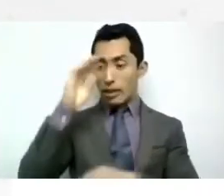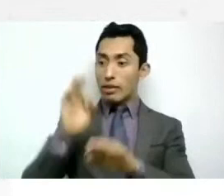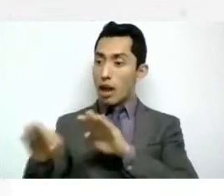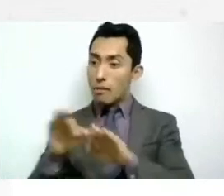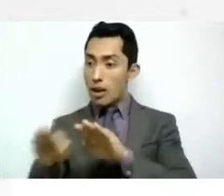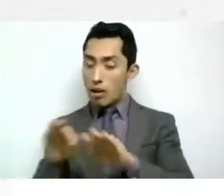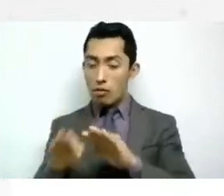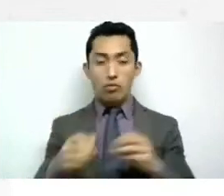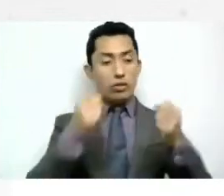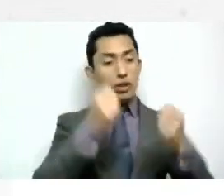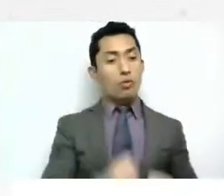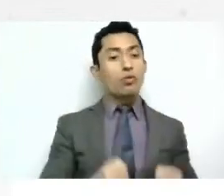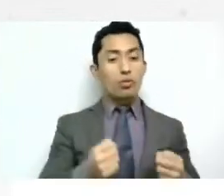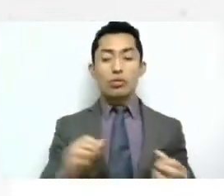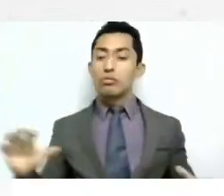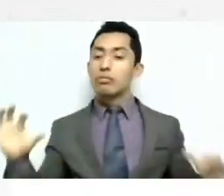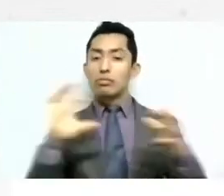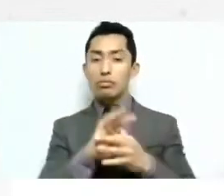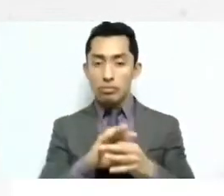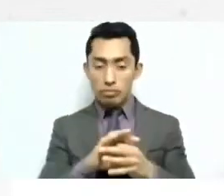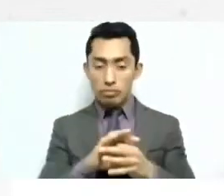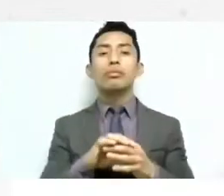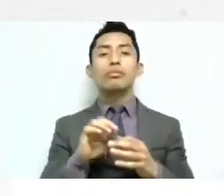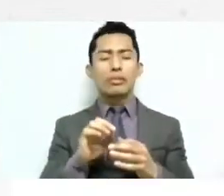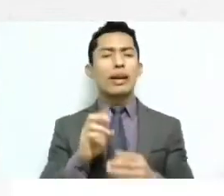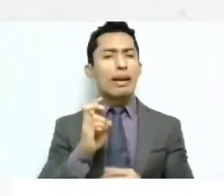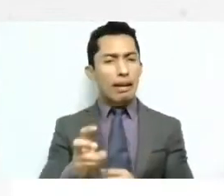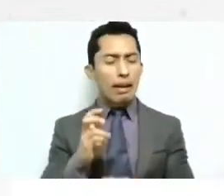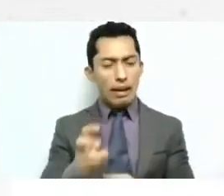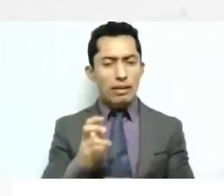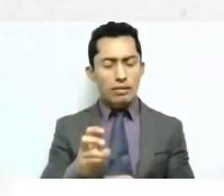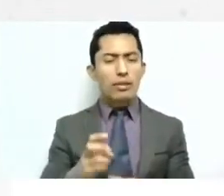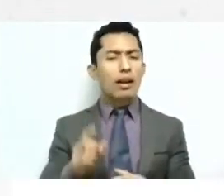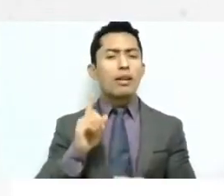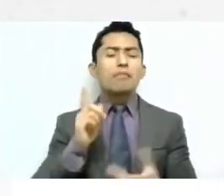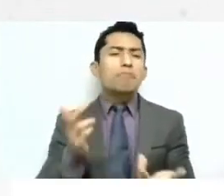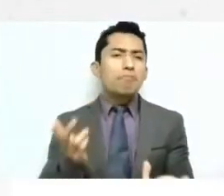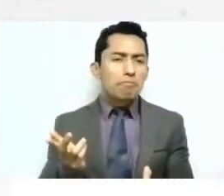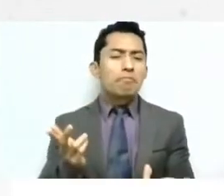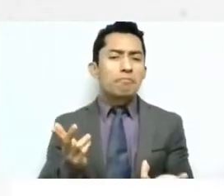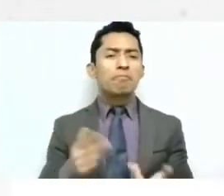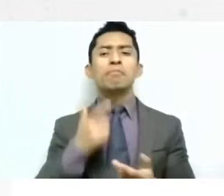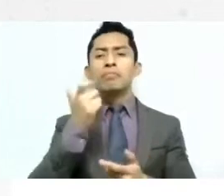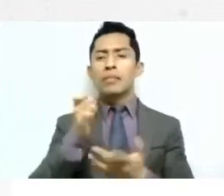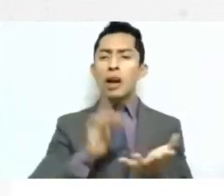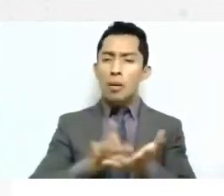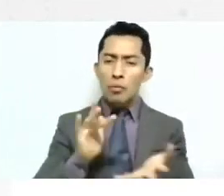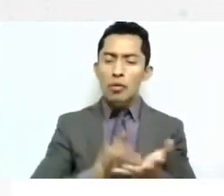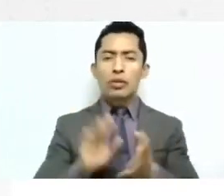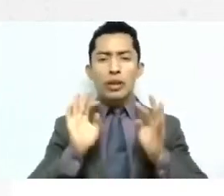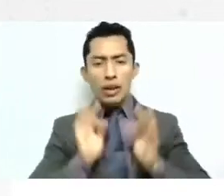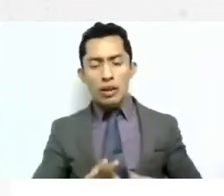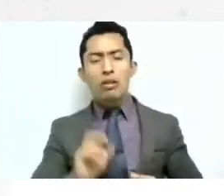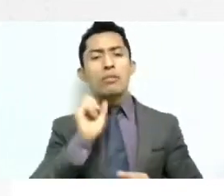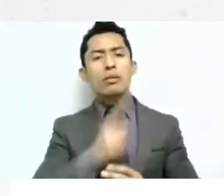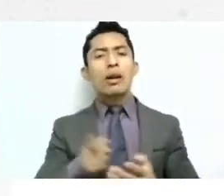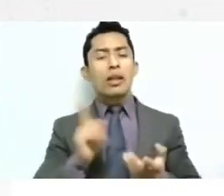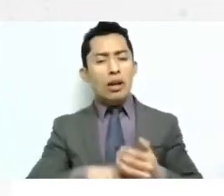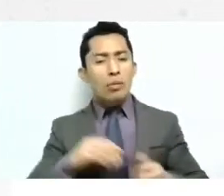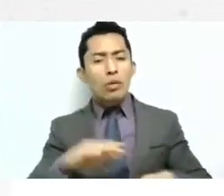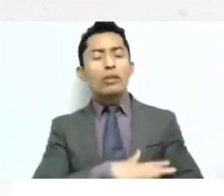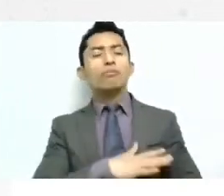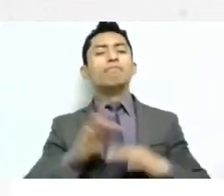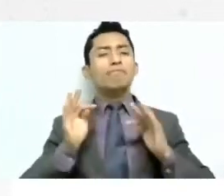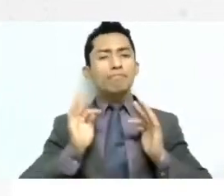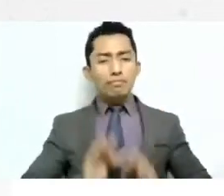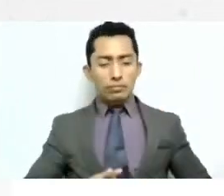social pues debe de generar esta seguridad esta estabilidad no sólo económica sino emocional del trabajador y de